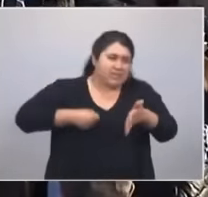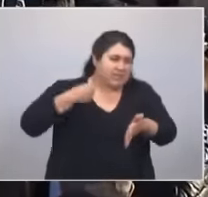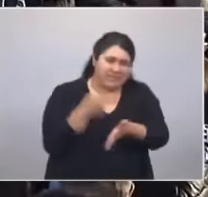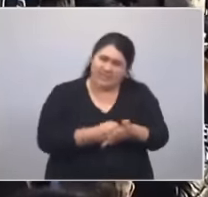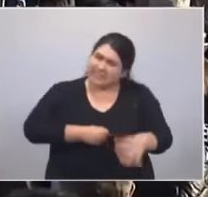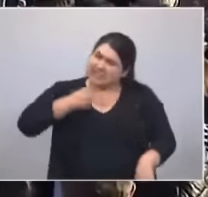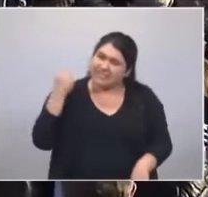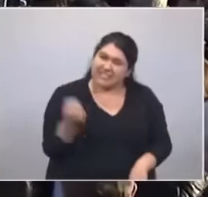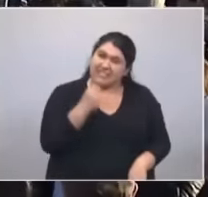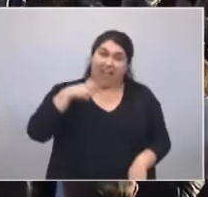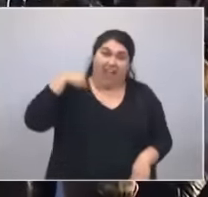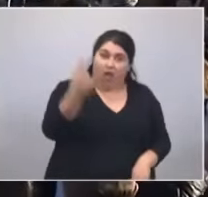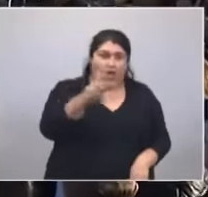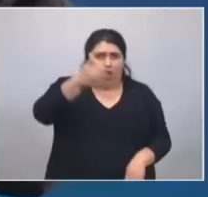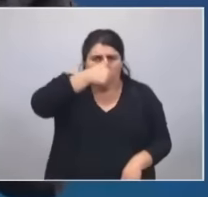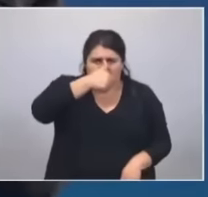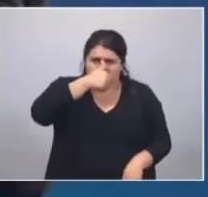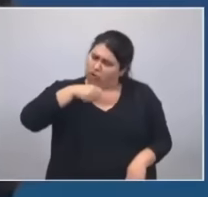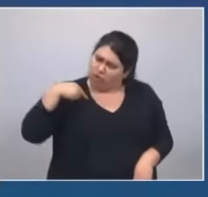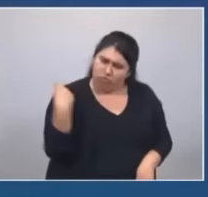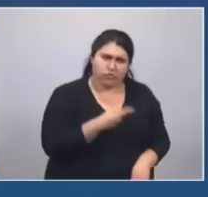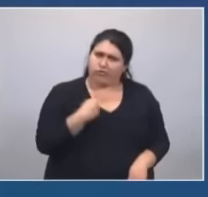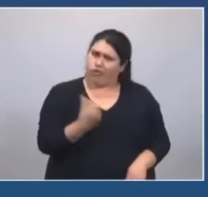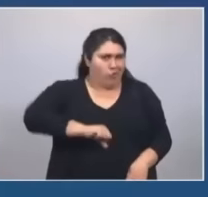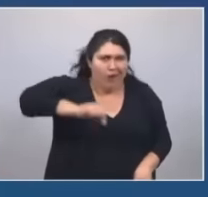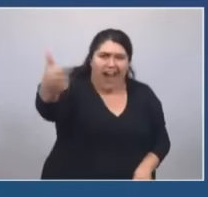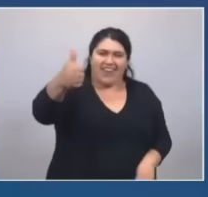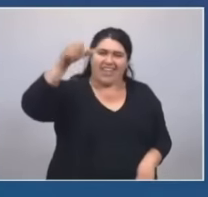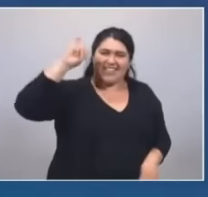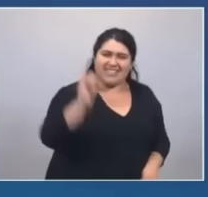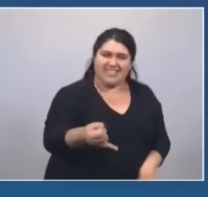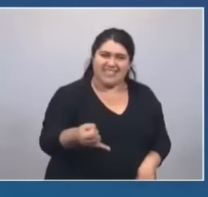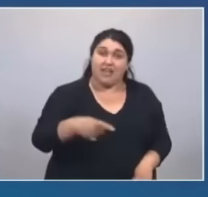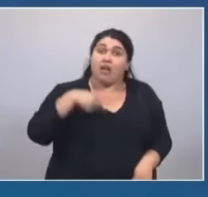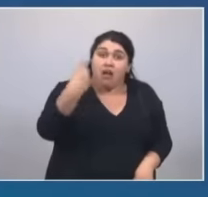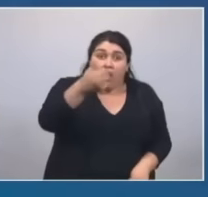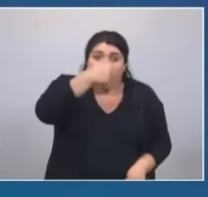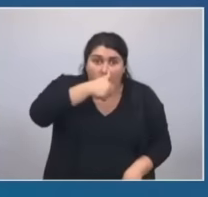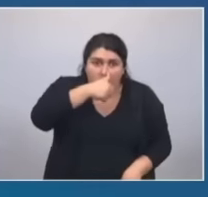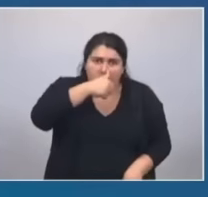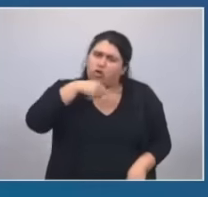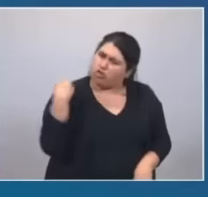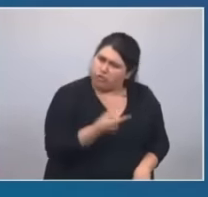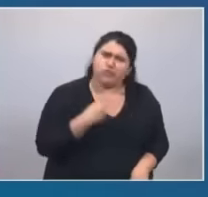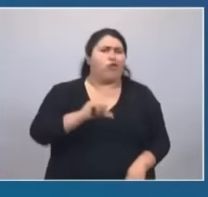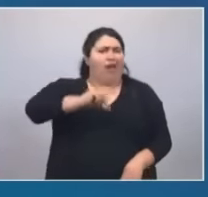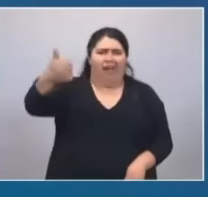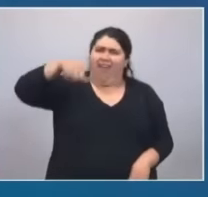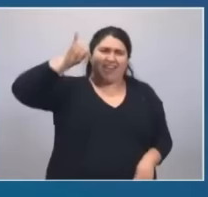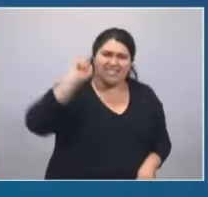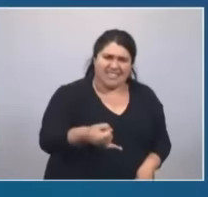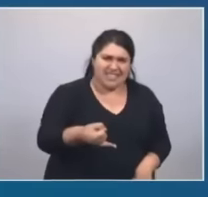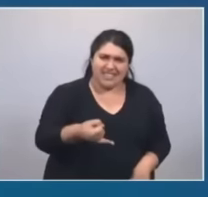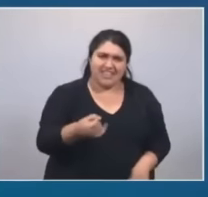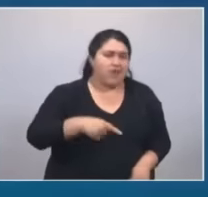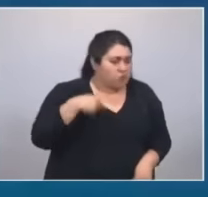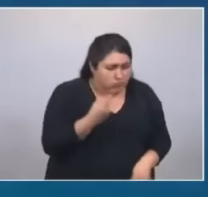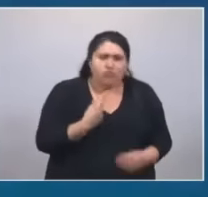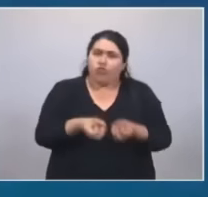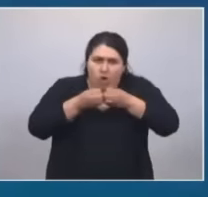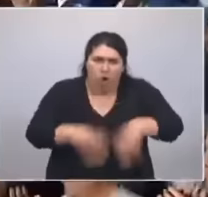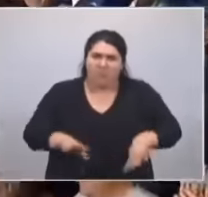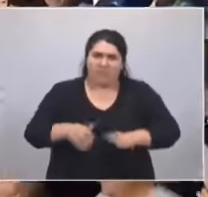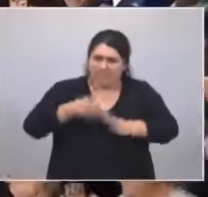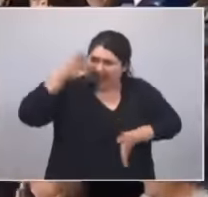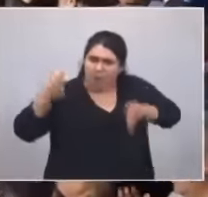el domingo tenemos que ganar y el domingo vamos a ganar y a empezar a dar